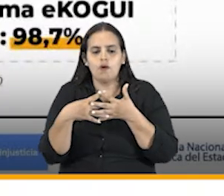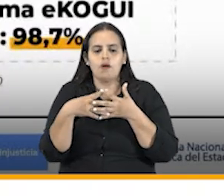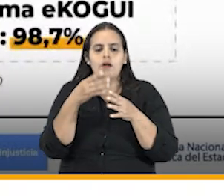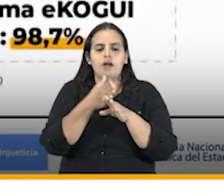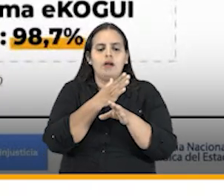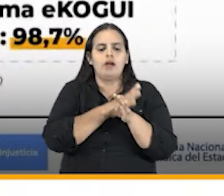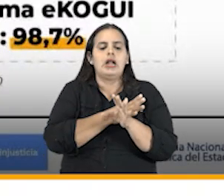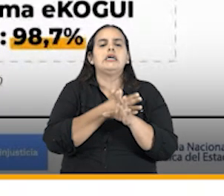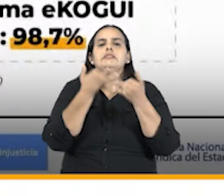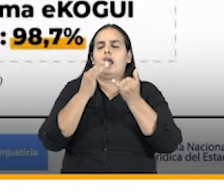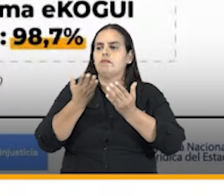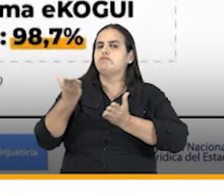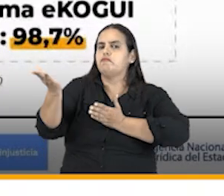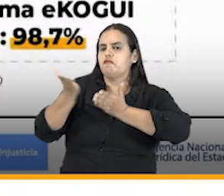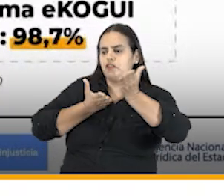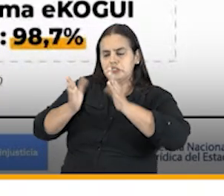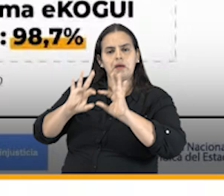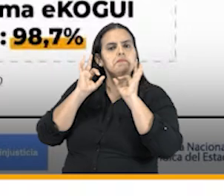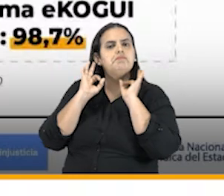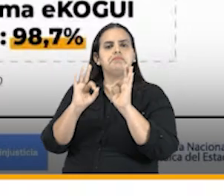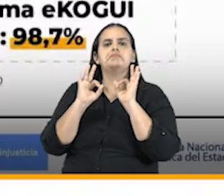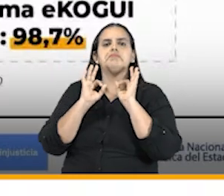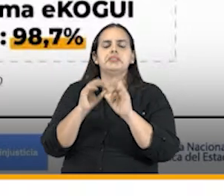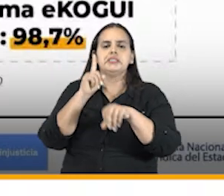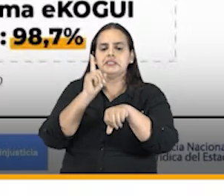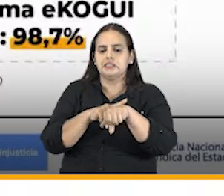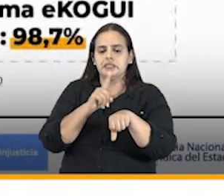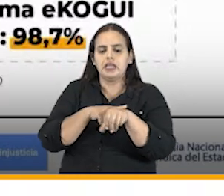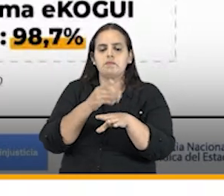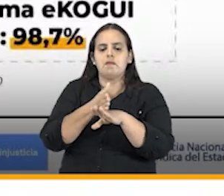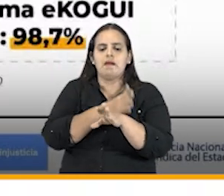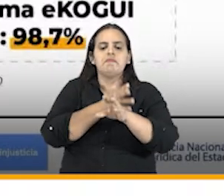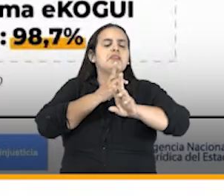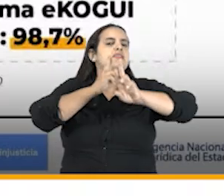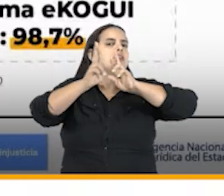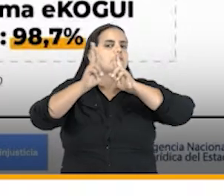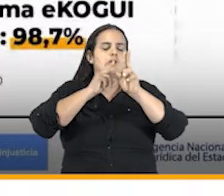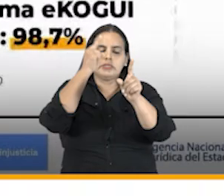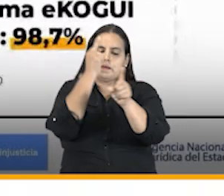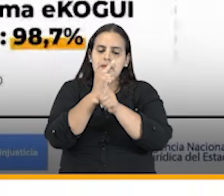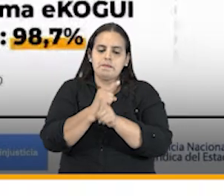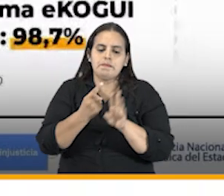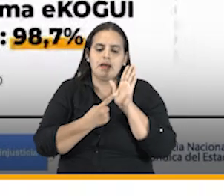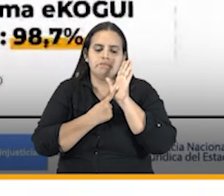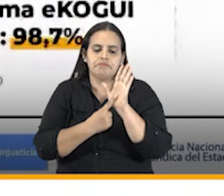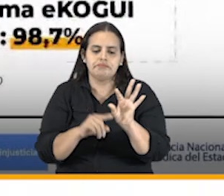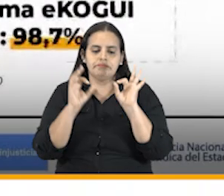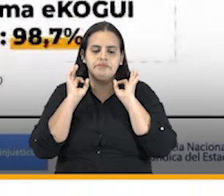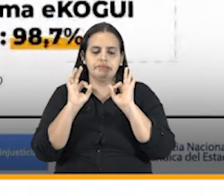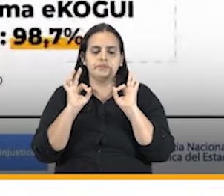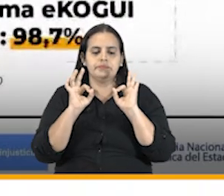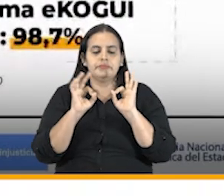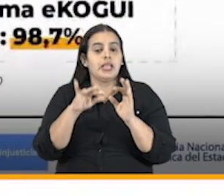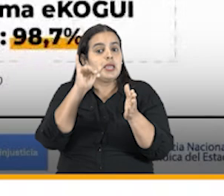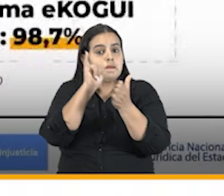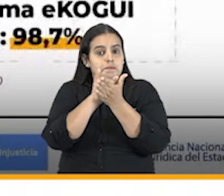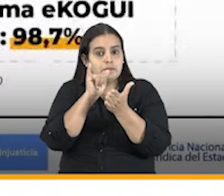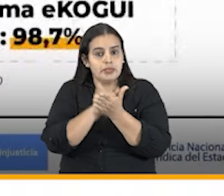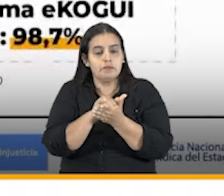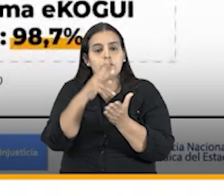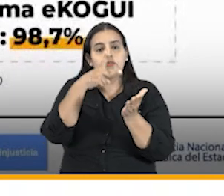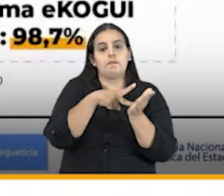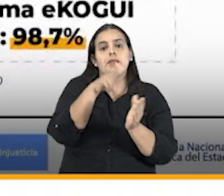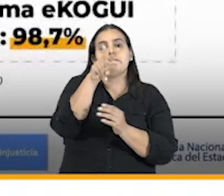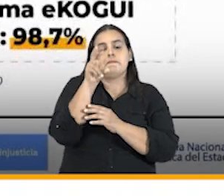ofreció disponibilidad con unos tiempos de respuesta adecuados que es lo que refleja su redilito así mismo en el